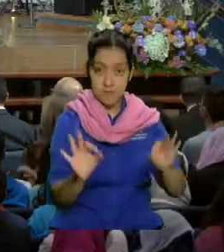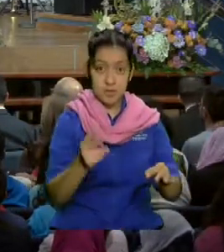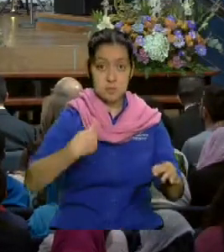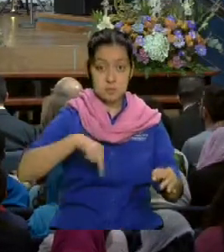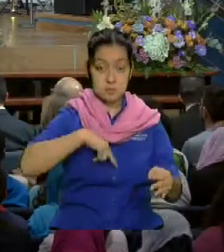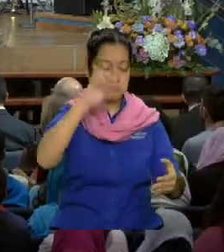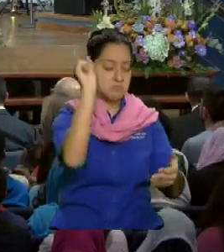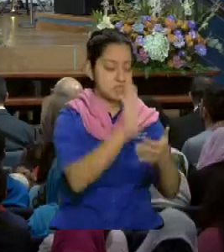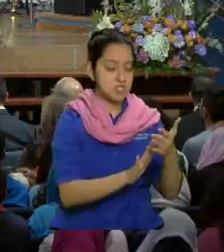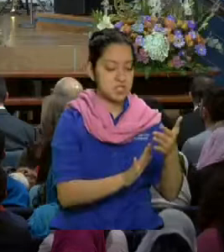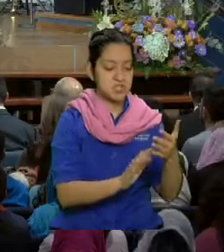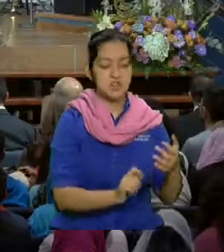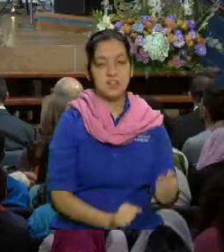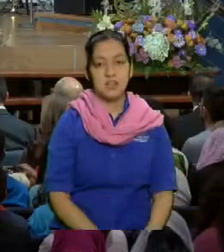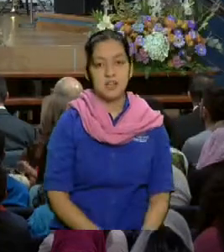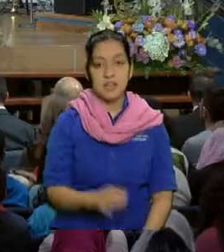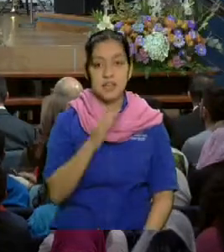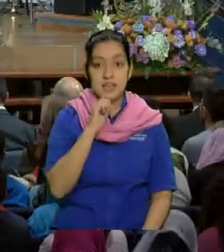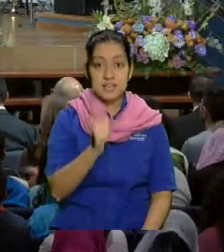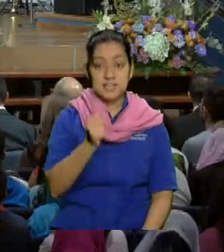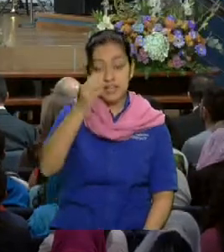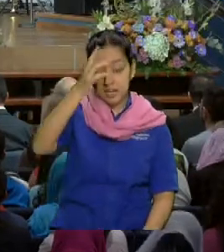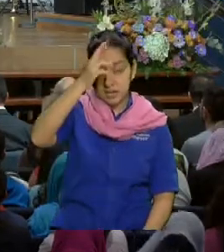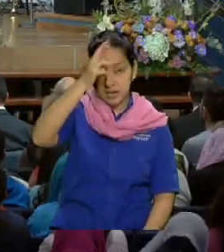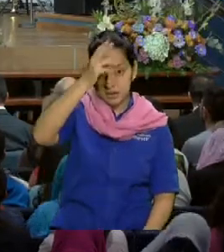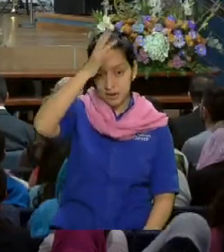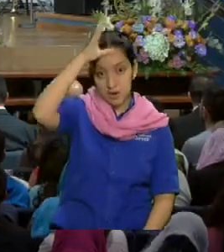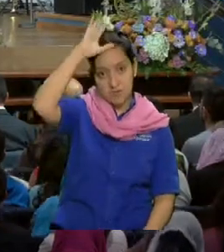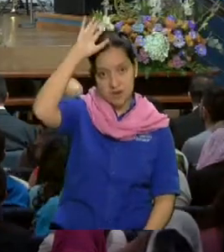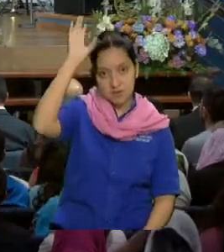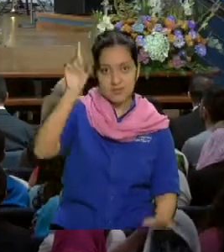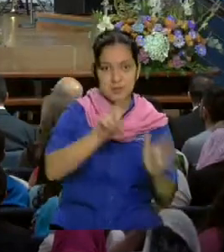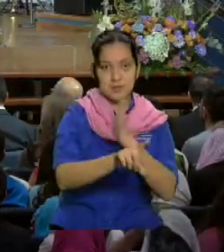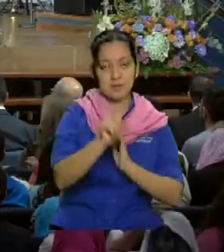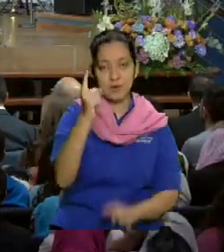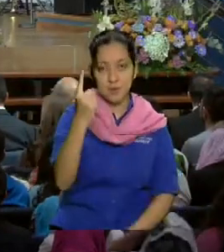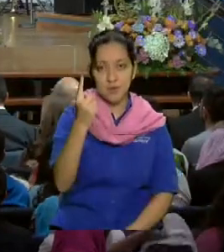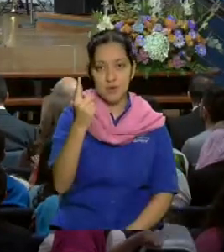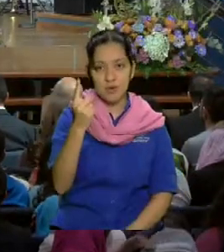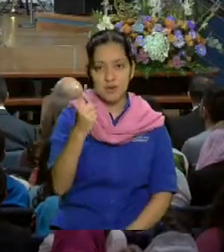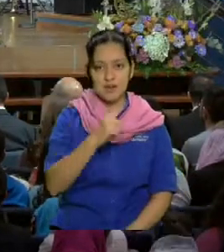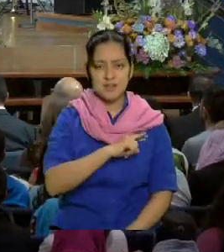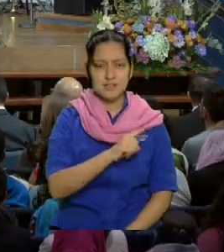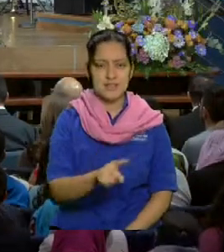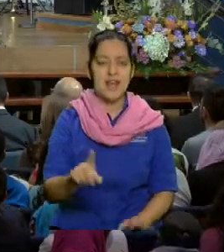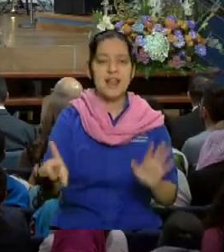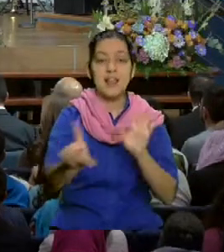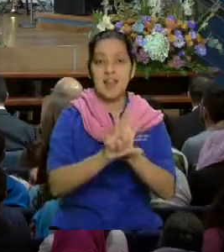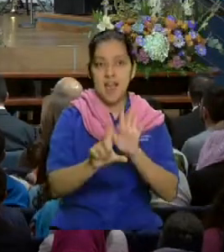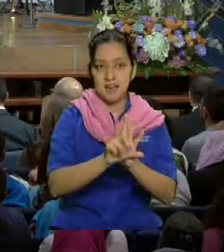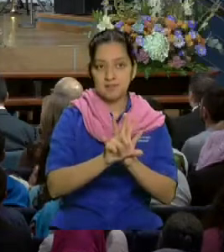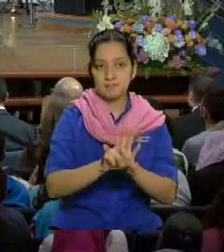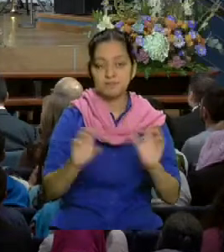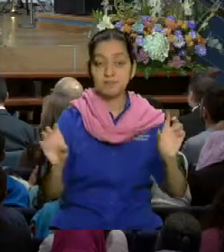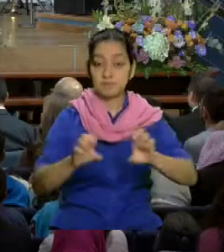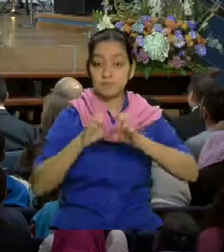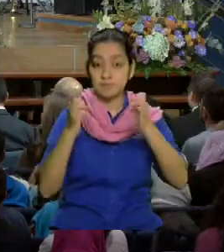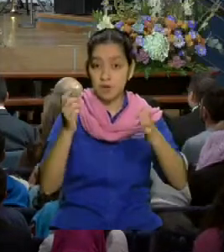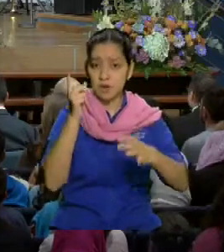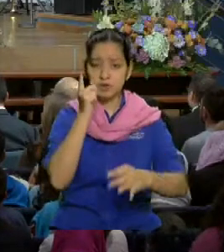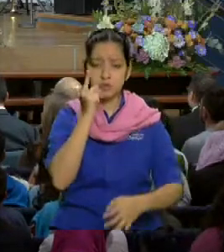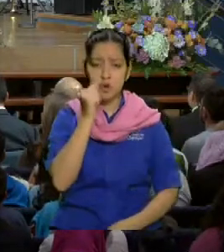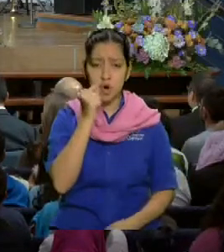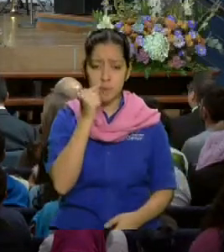vamos a hacer que Romanos capítulo 1 venga a ser legalizado. Y entonces, los hombres se enciendan en su